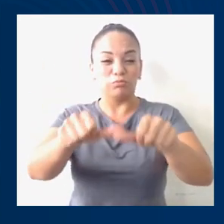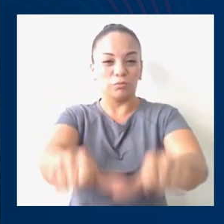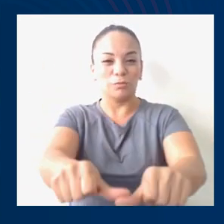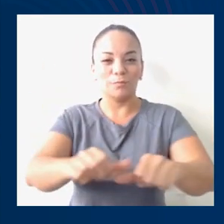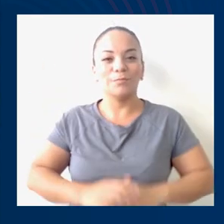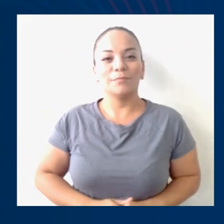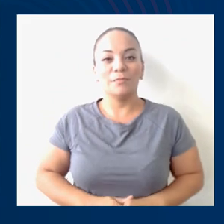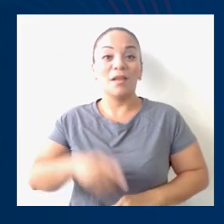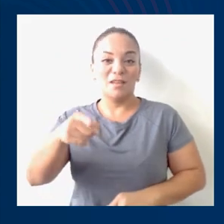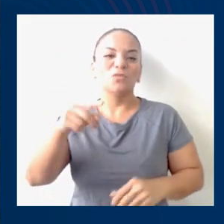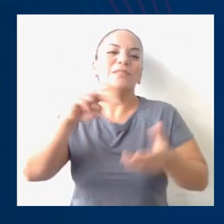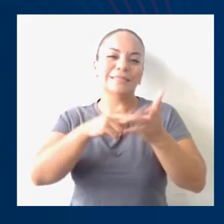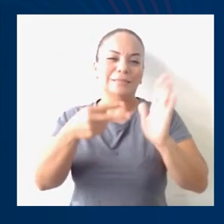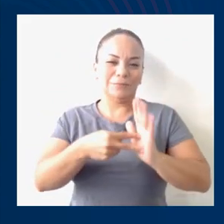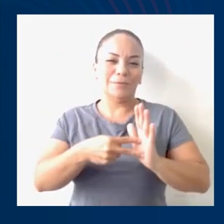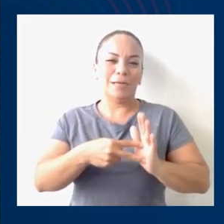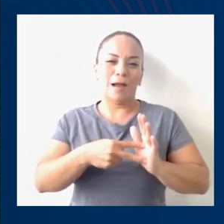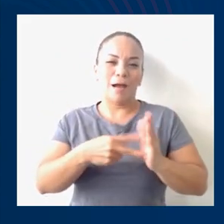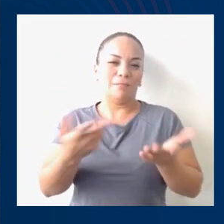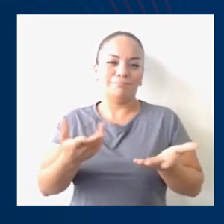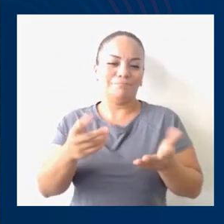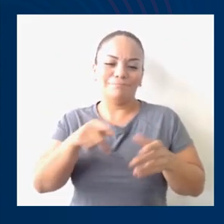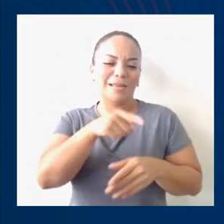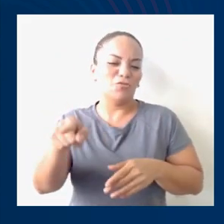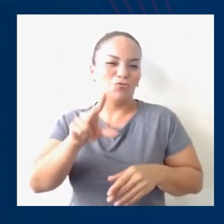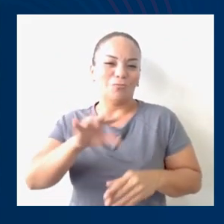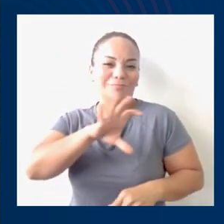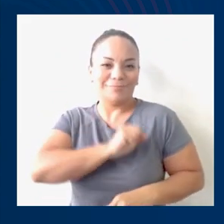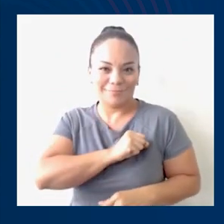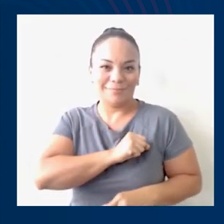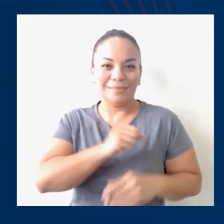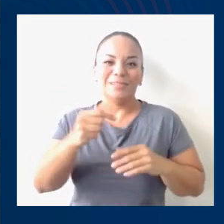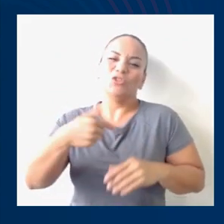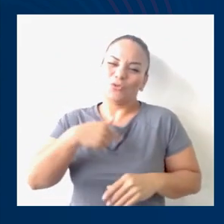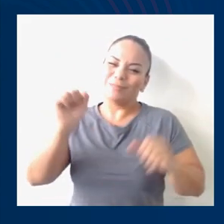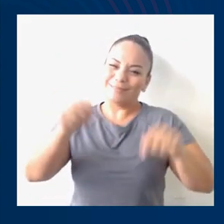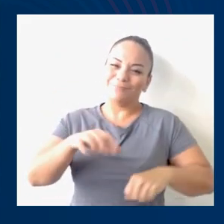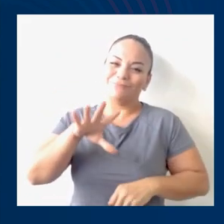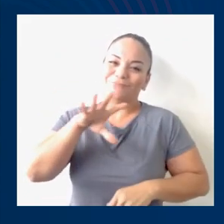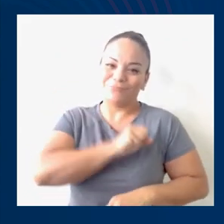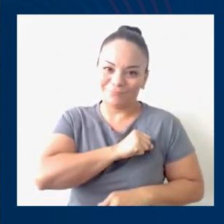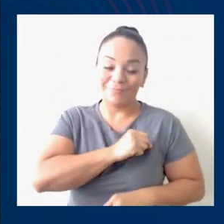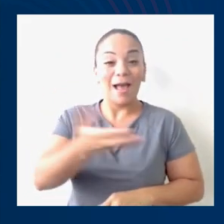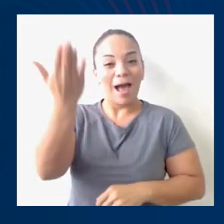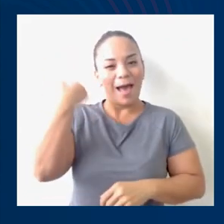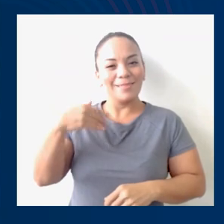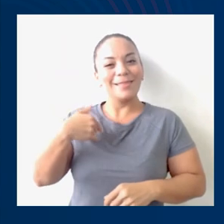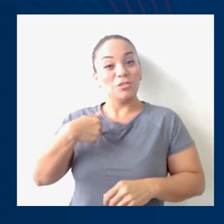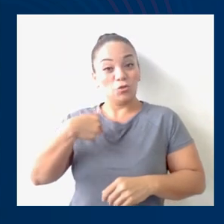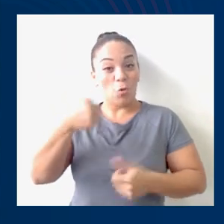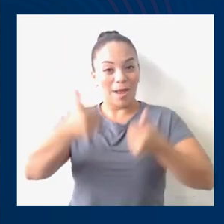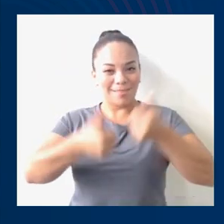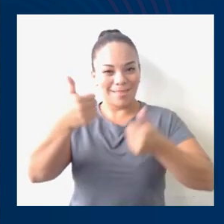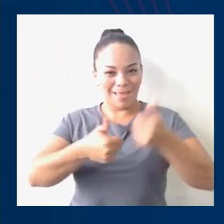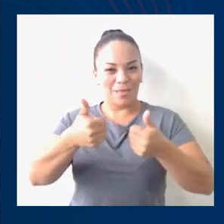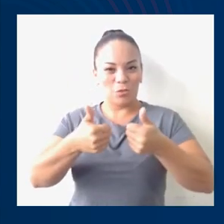Vengo a decirles que yo sí me voy a devolver. Que cambié de opinión sobre una de las promesas de campaña.